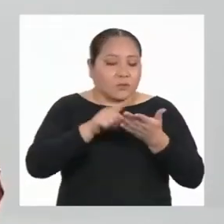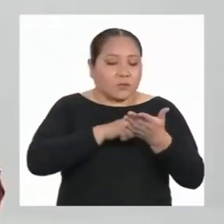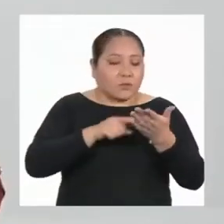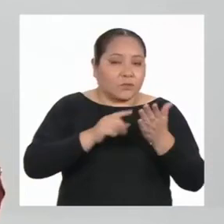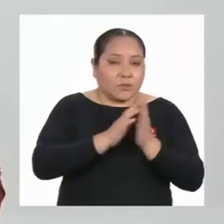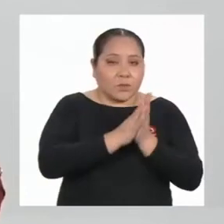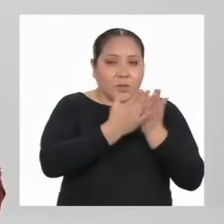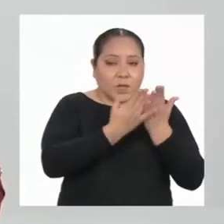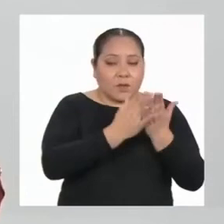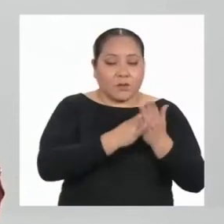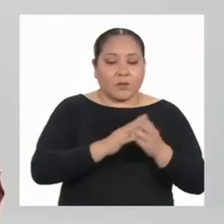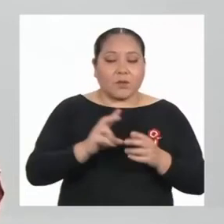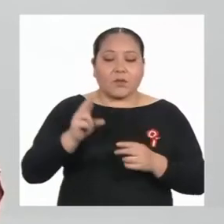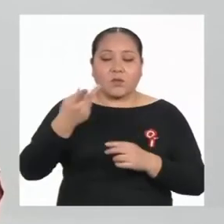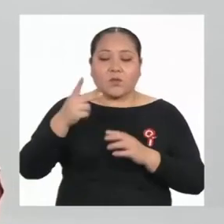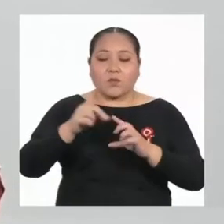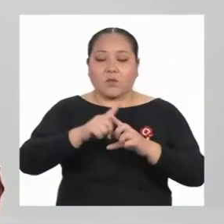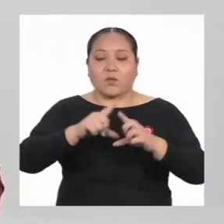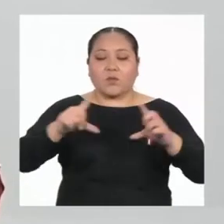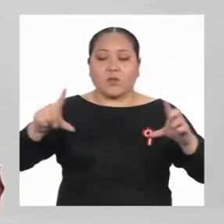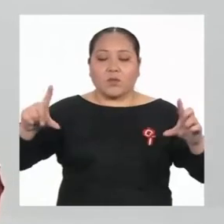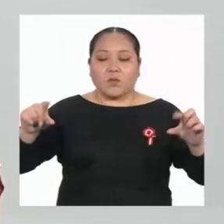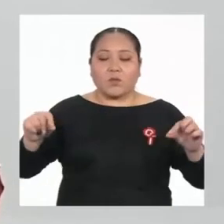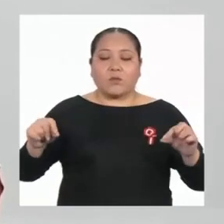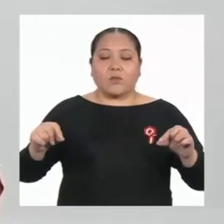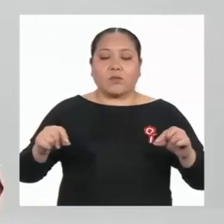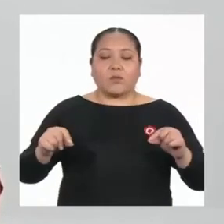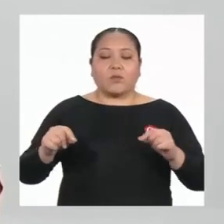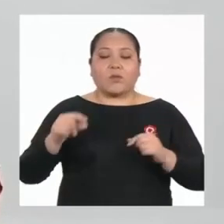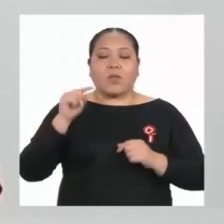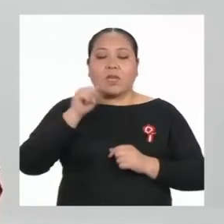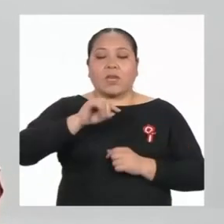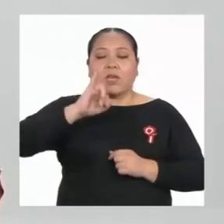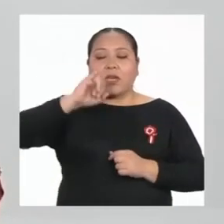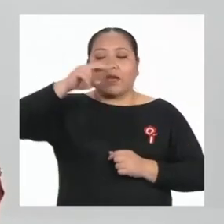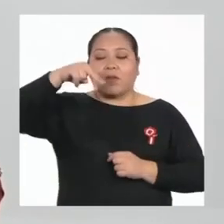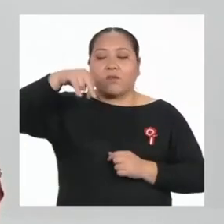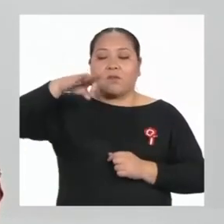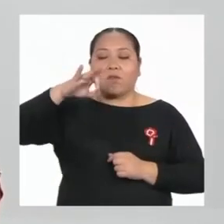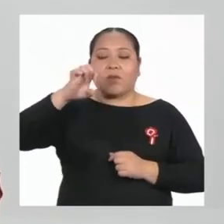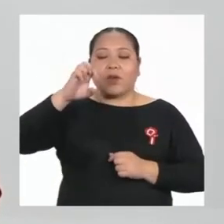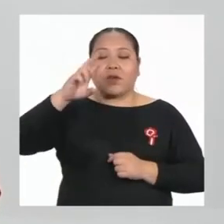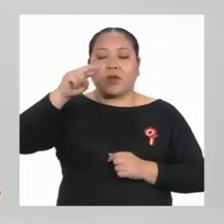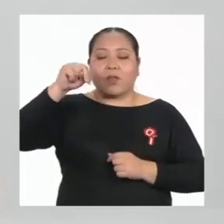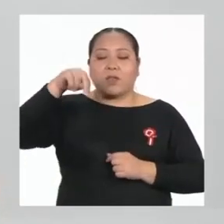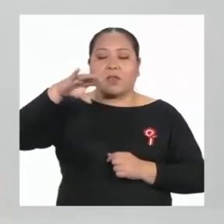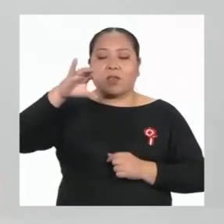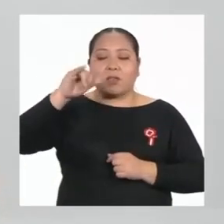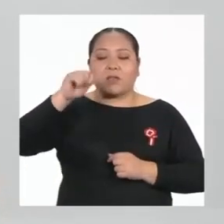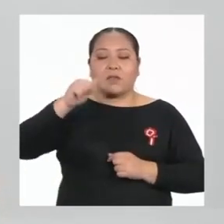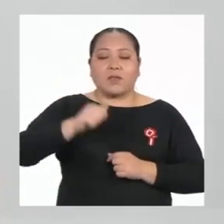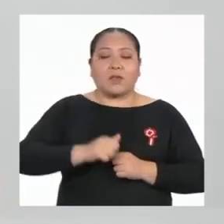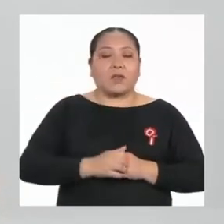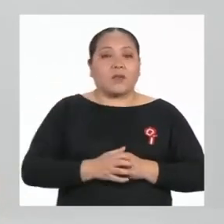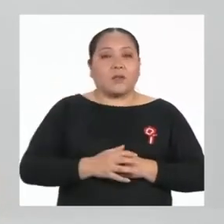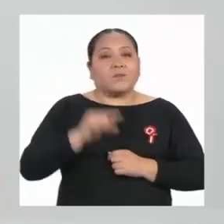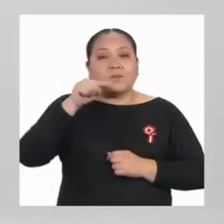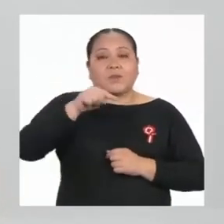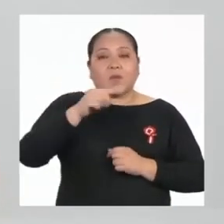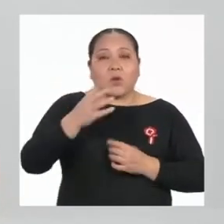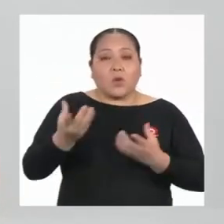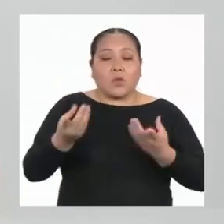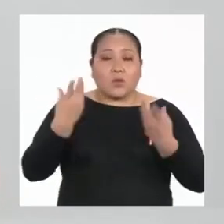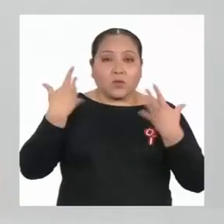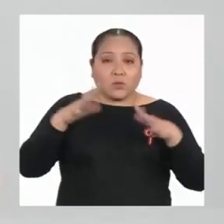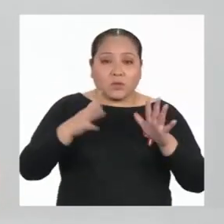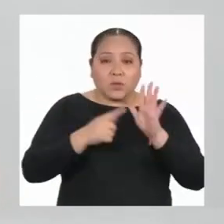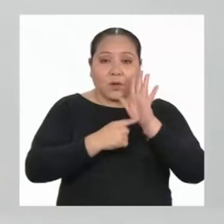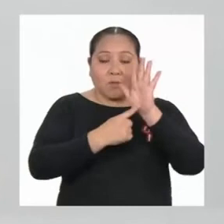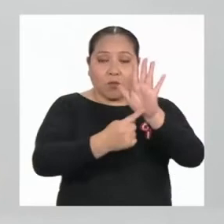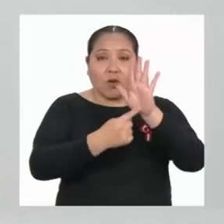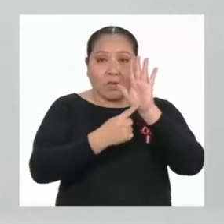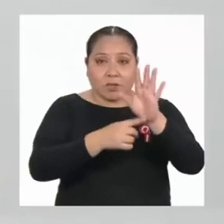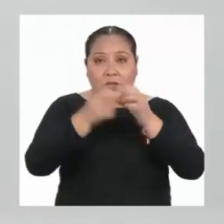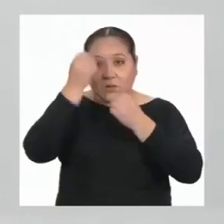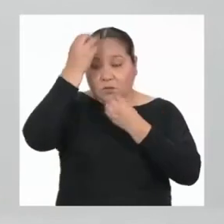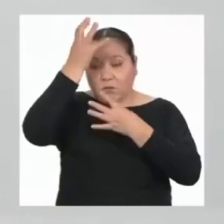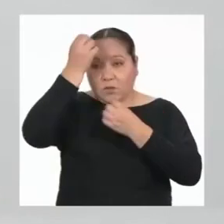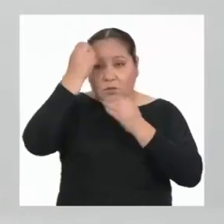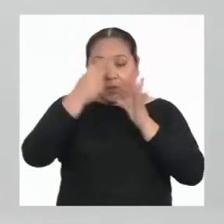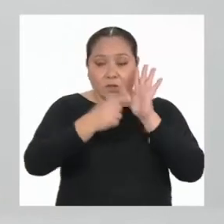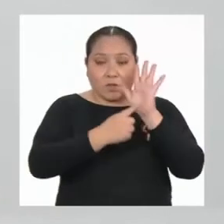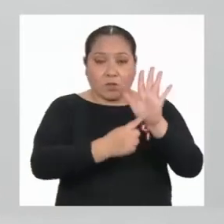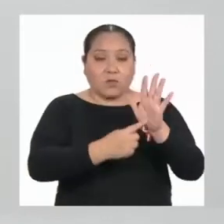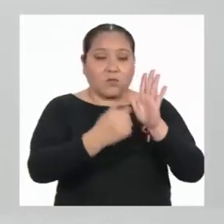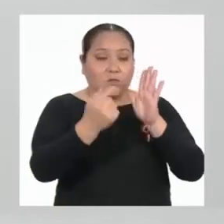El segundo nivel es el inferencial. A partir de la información presentada, podemos deducir